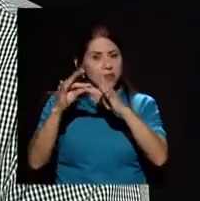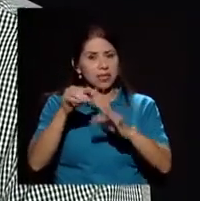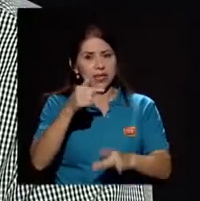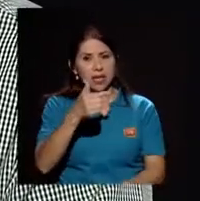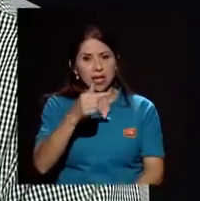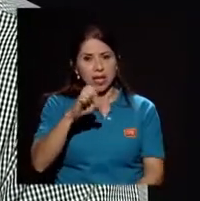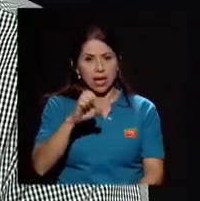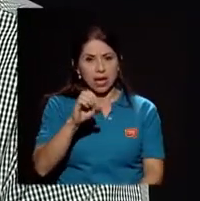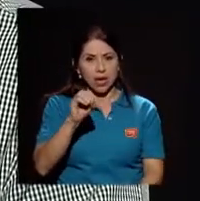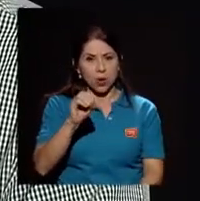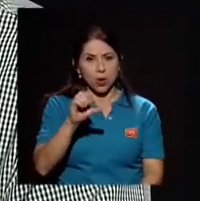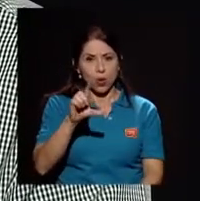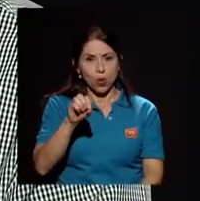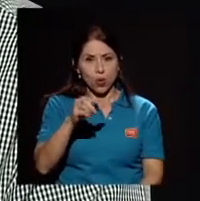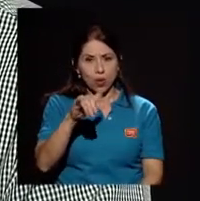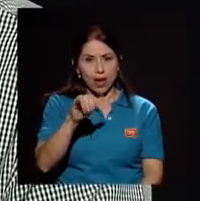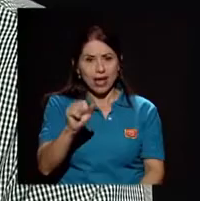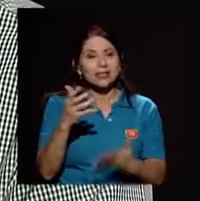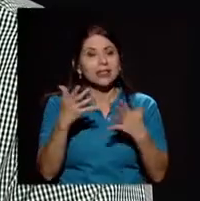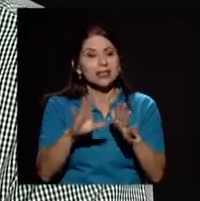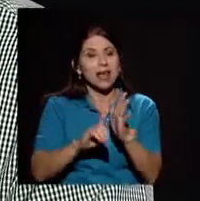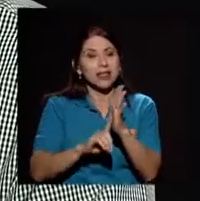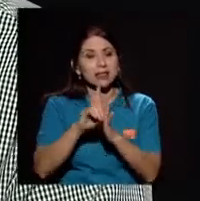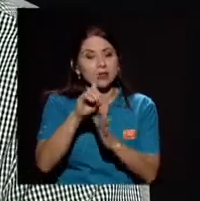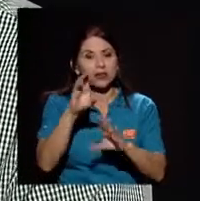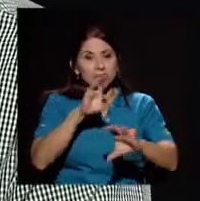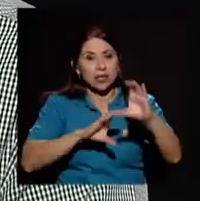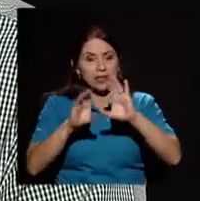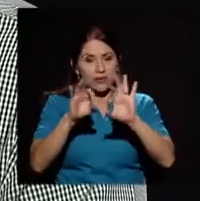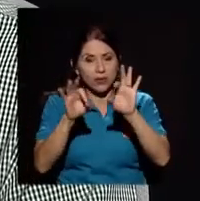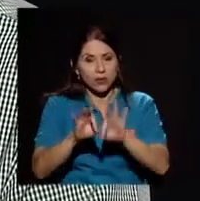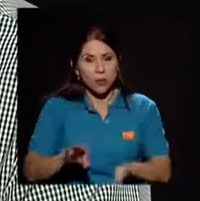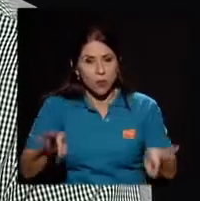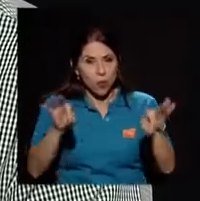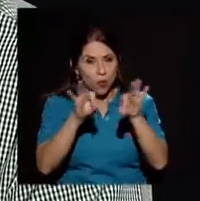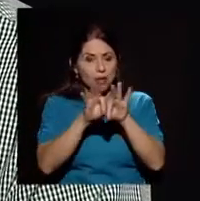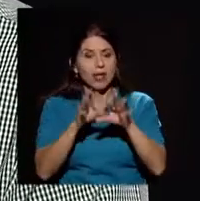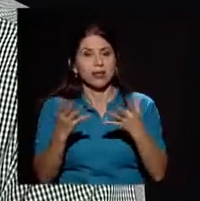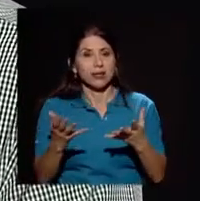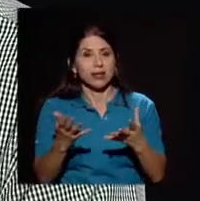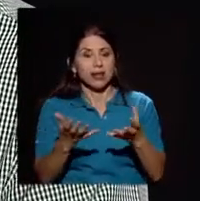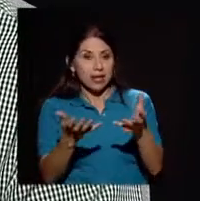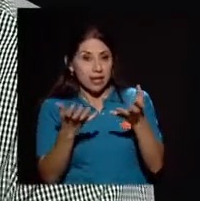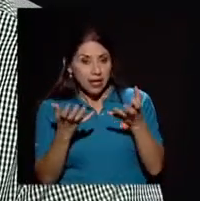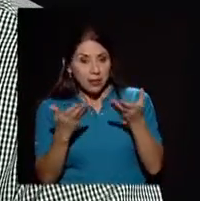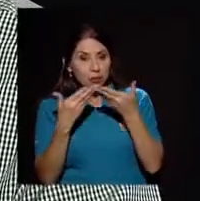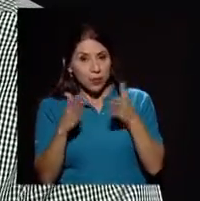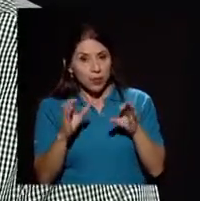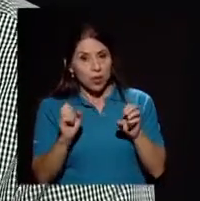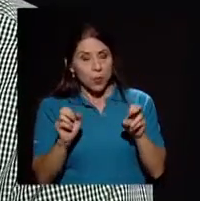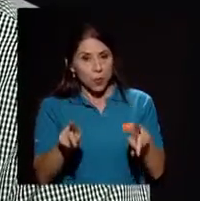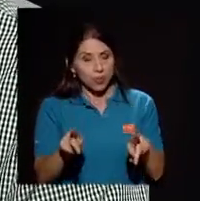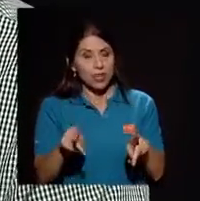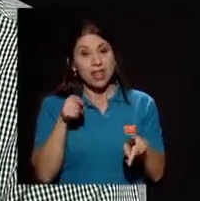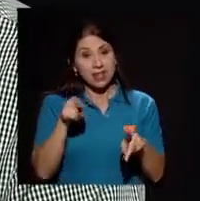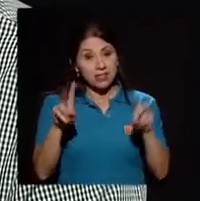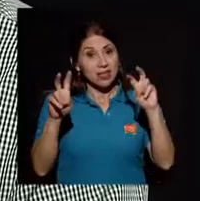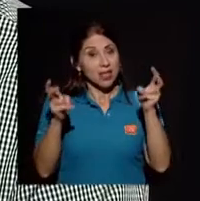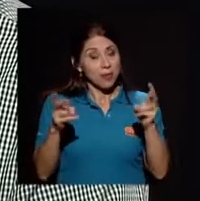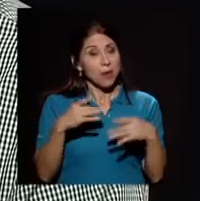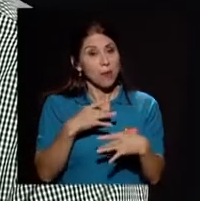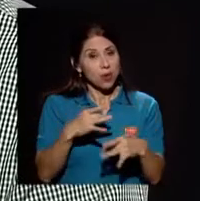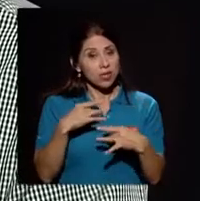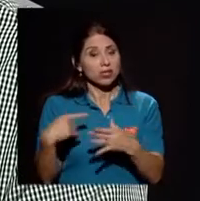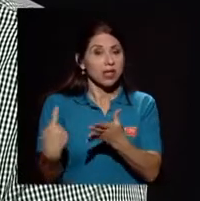haciendo el desarrollo científico importante. Entonces, quisimos abrir ese espacio y tratar este tema de una manera muy interesante